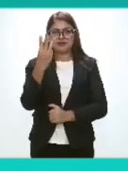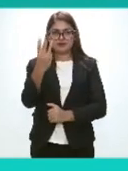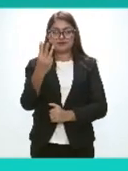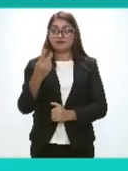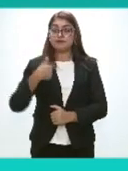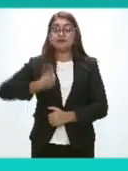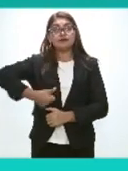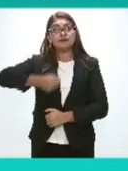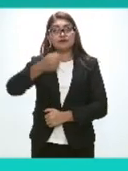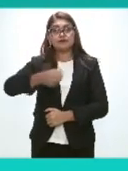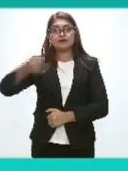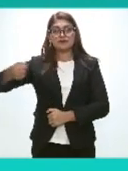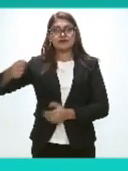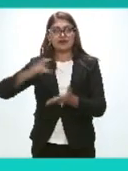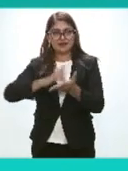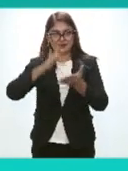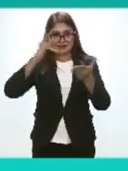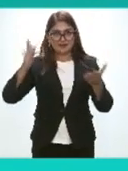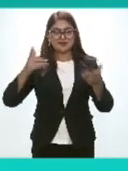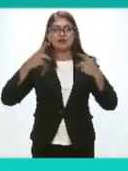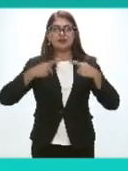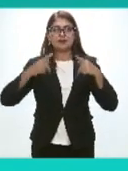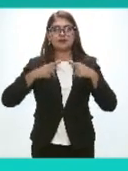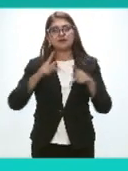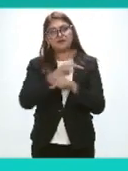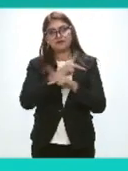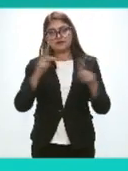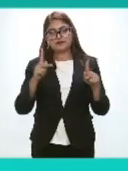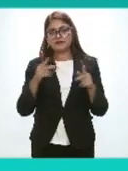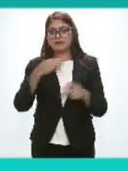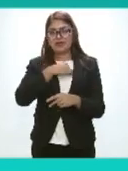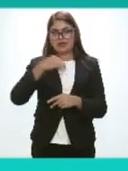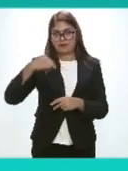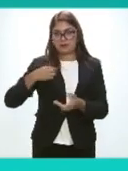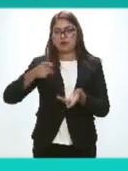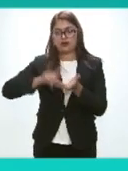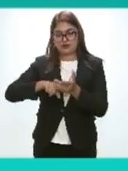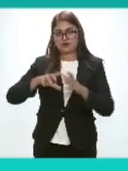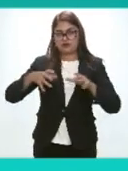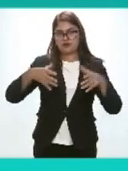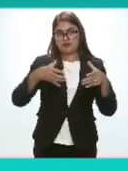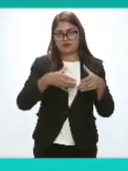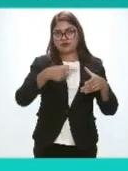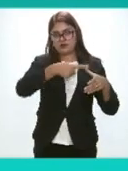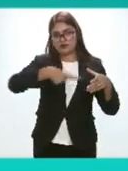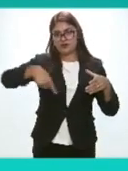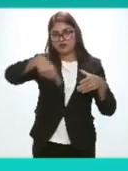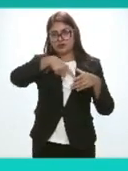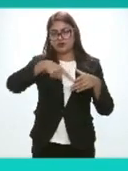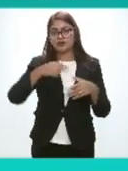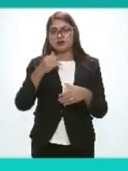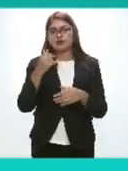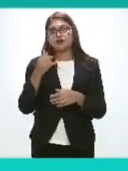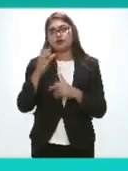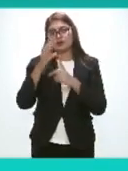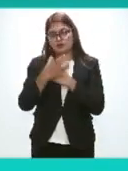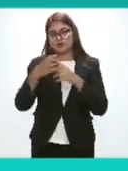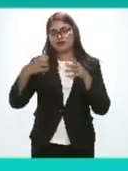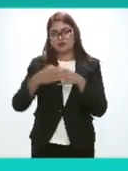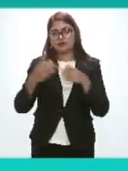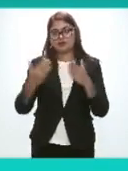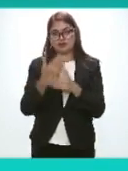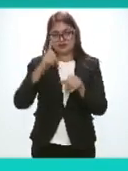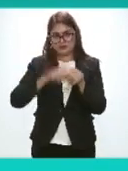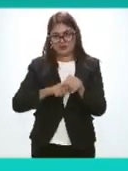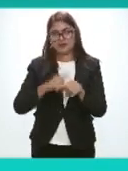Saludo y agradezco a todas y todos los integrantes del Consejo Nacional Y del Sistema Nacional